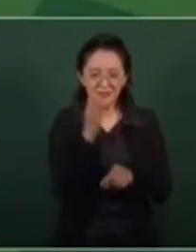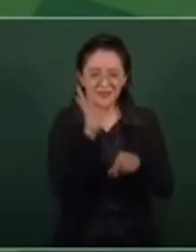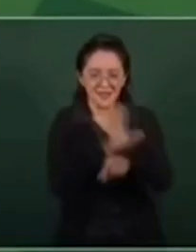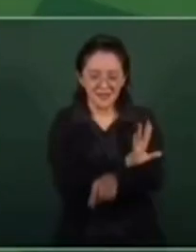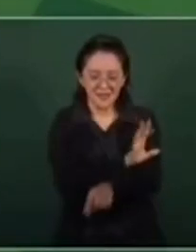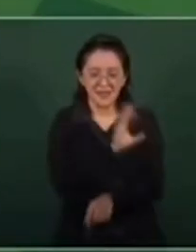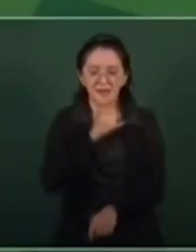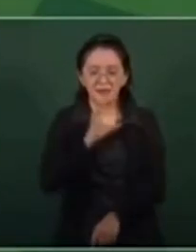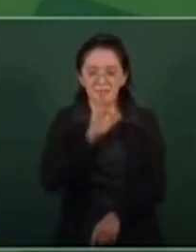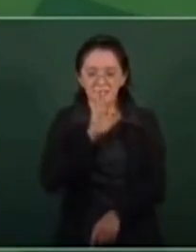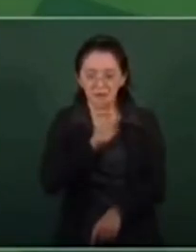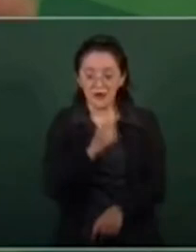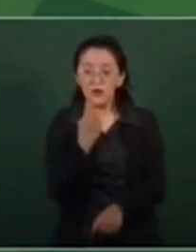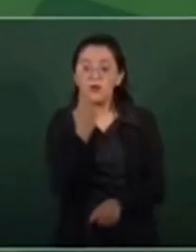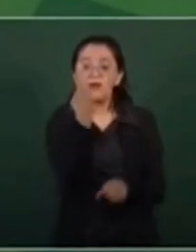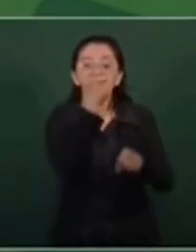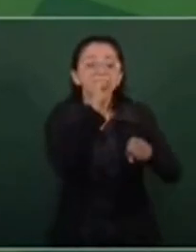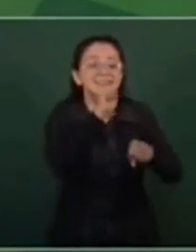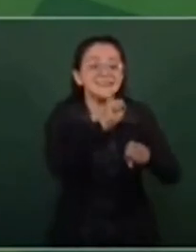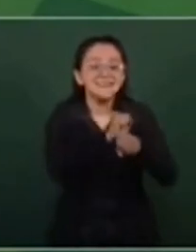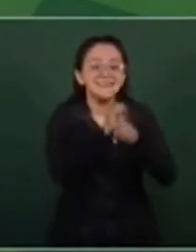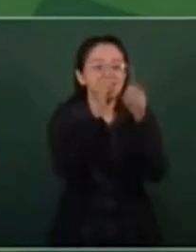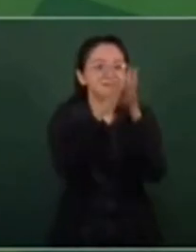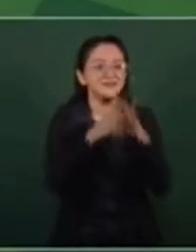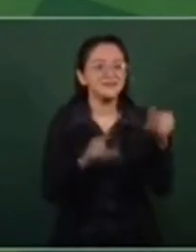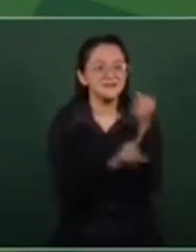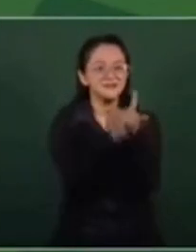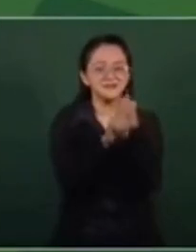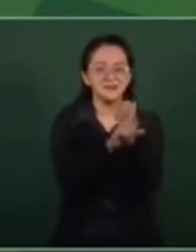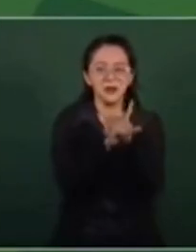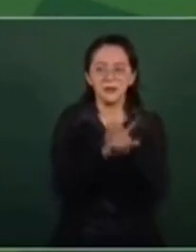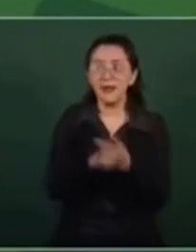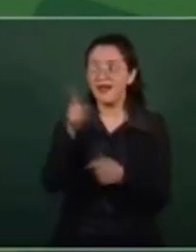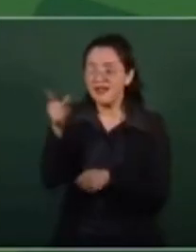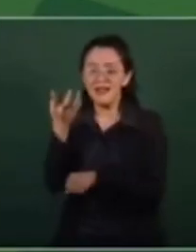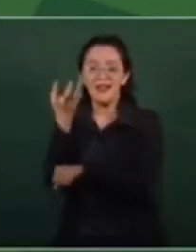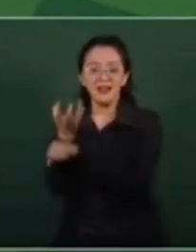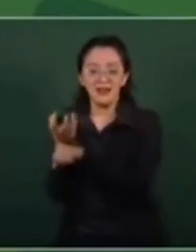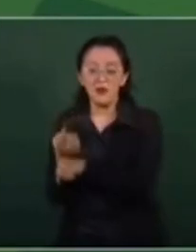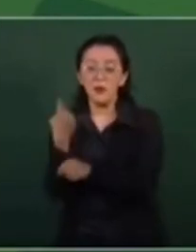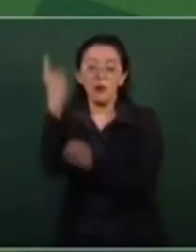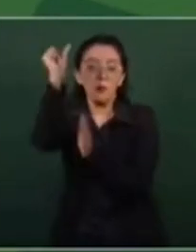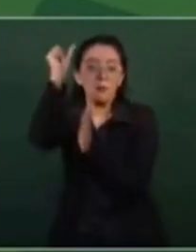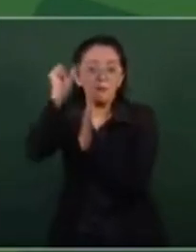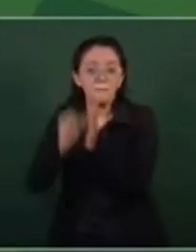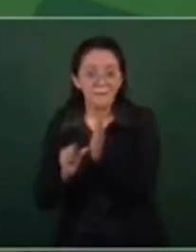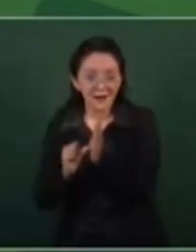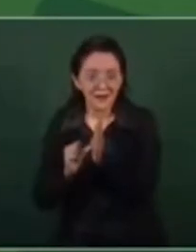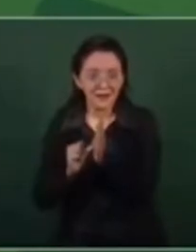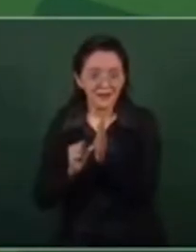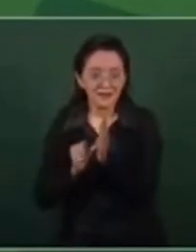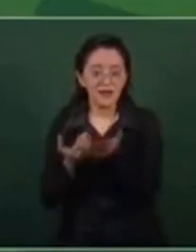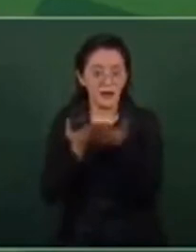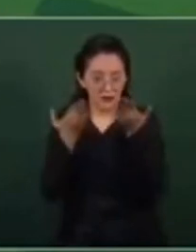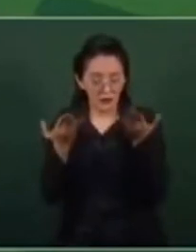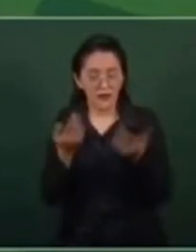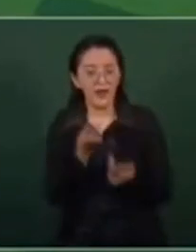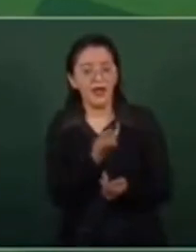Ellos tardaron un mes en resolverlo. ¿Cómo está España? Ahora